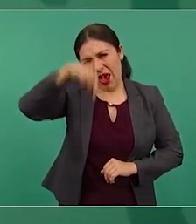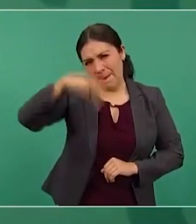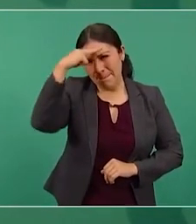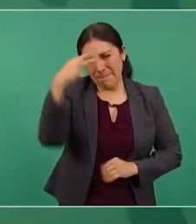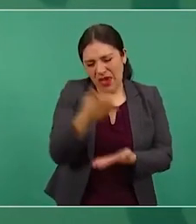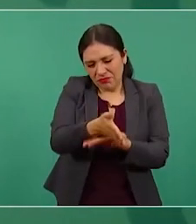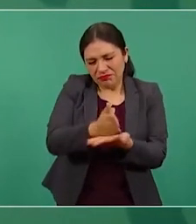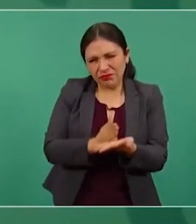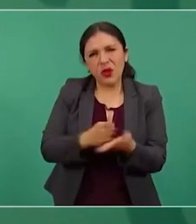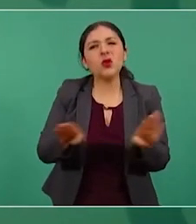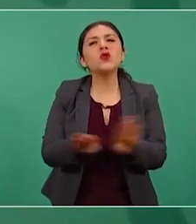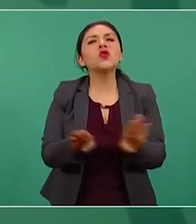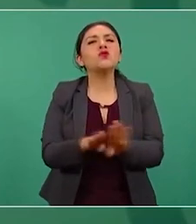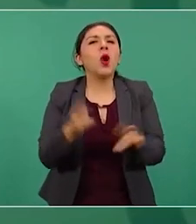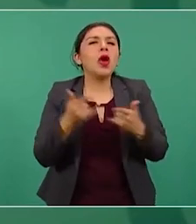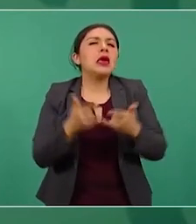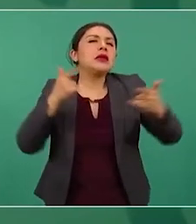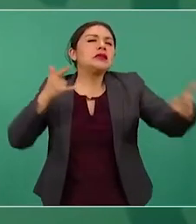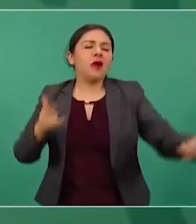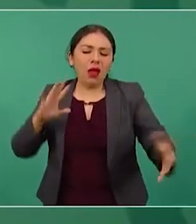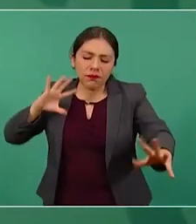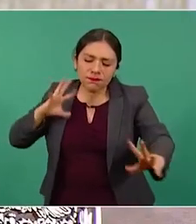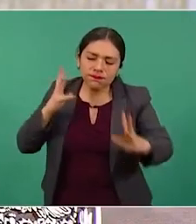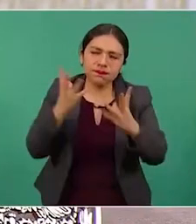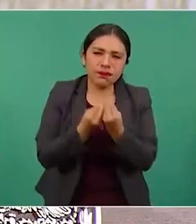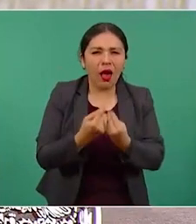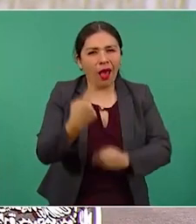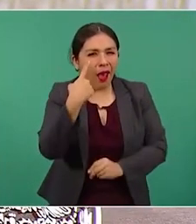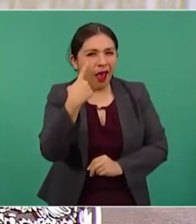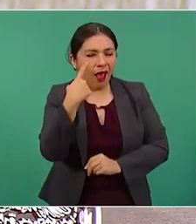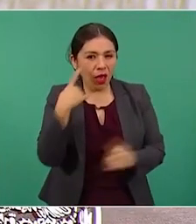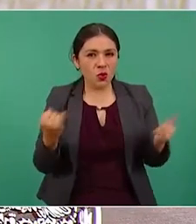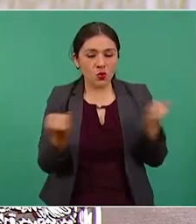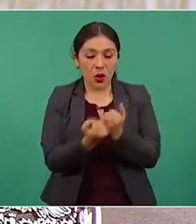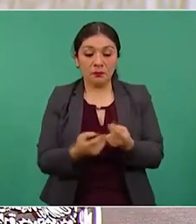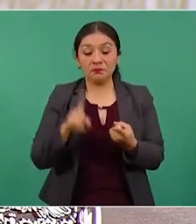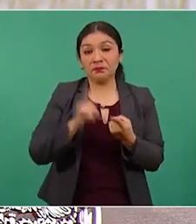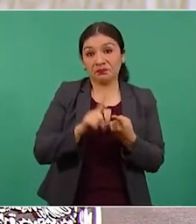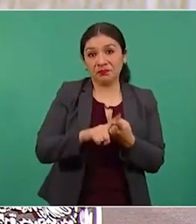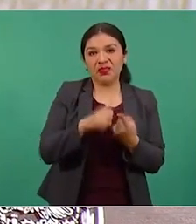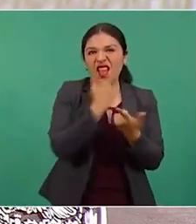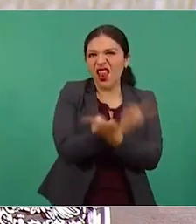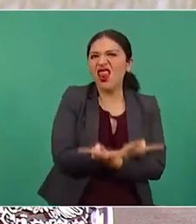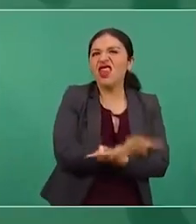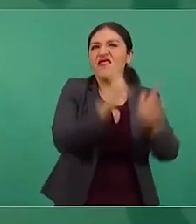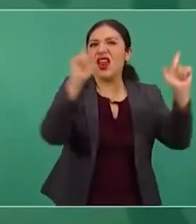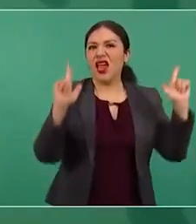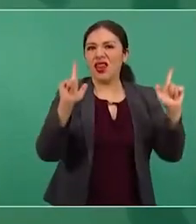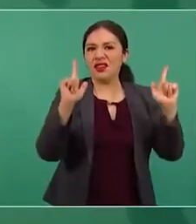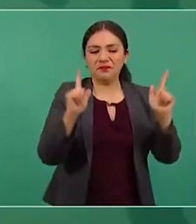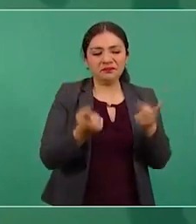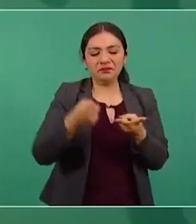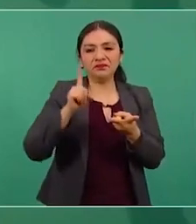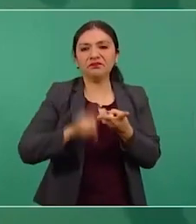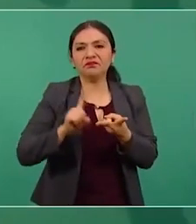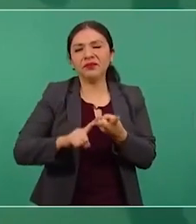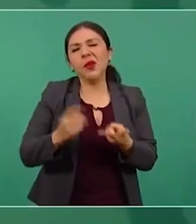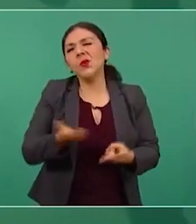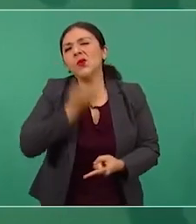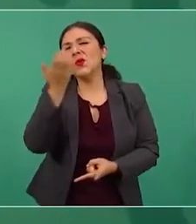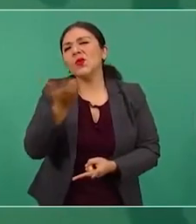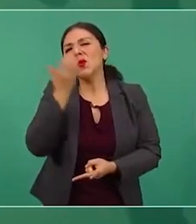como ha sido históricamente. El pensamiento liberal y el pensamiento